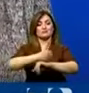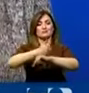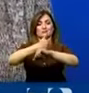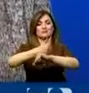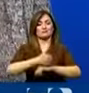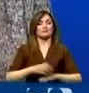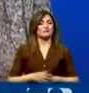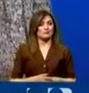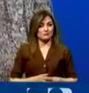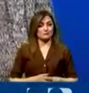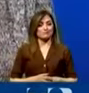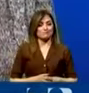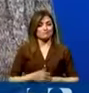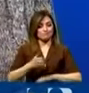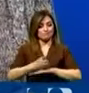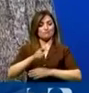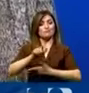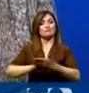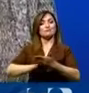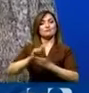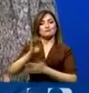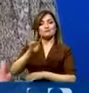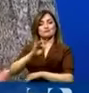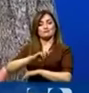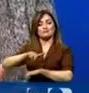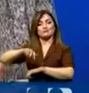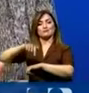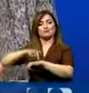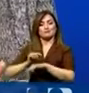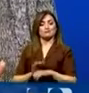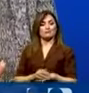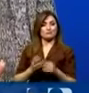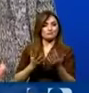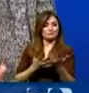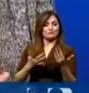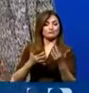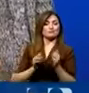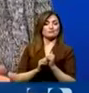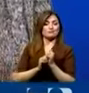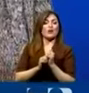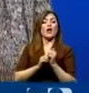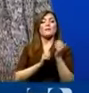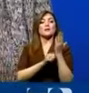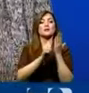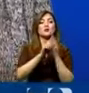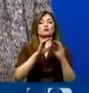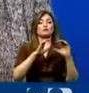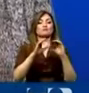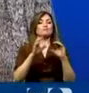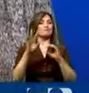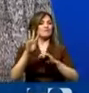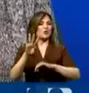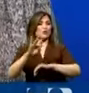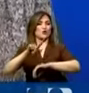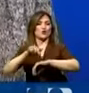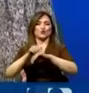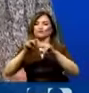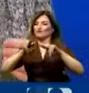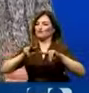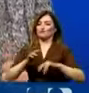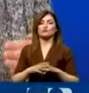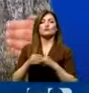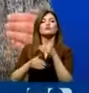La autorización de Semplades será otorgada en 48 horas y esperamos tenerla del Mintel igual. El proceso que se va a seguir para la adquisición